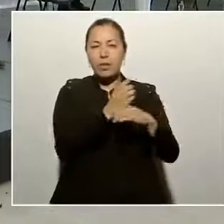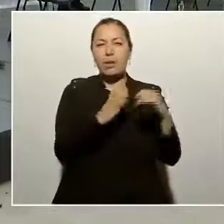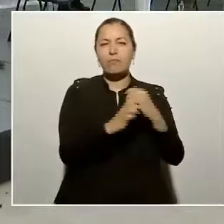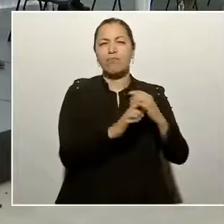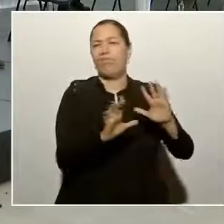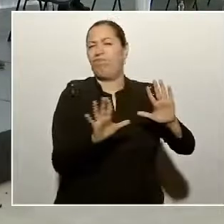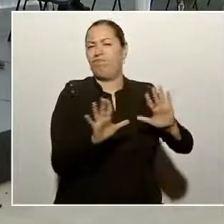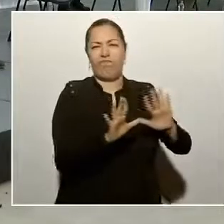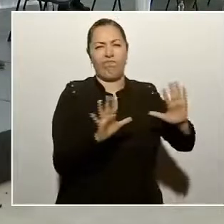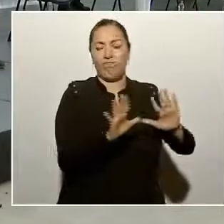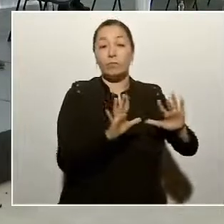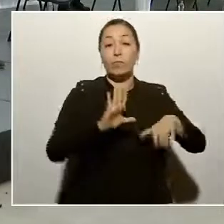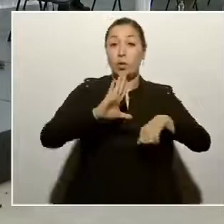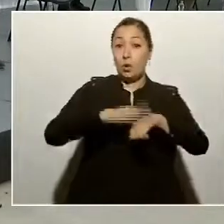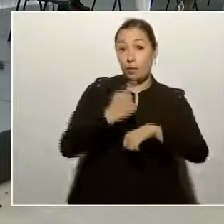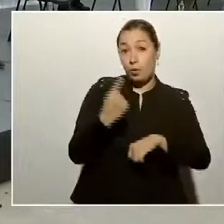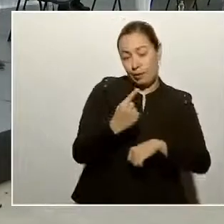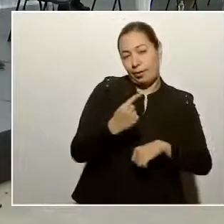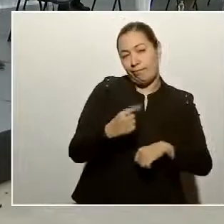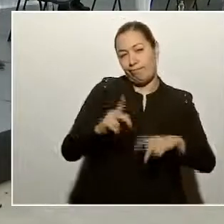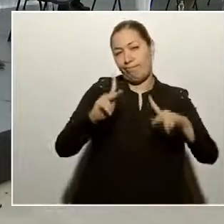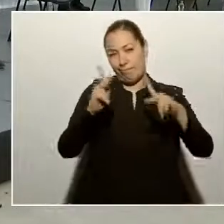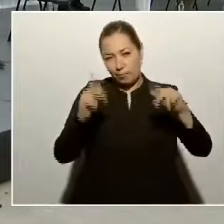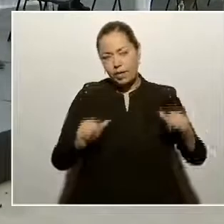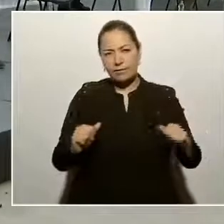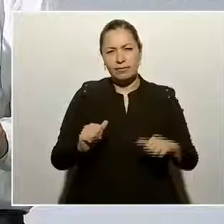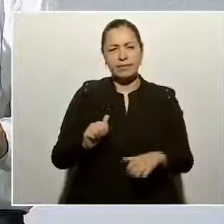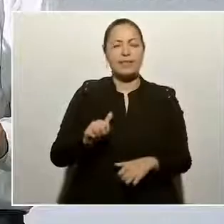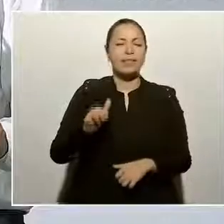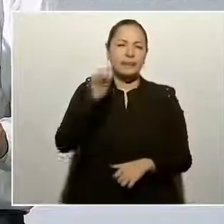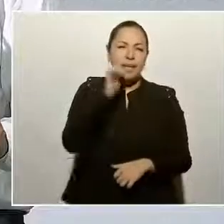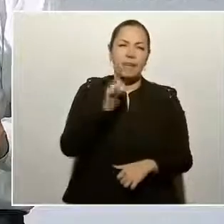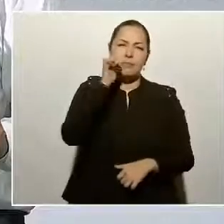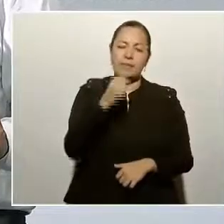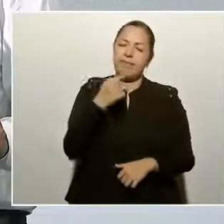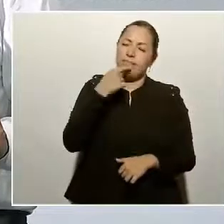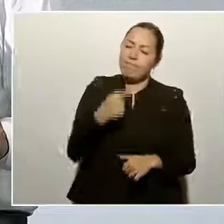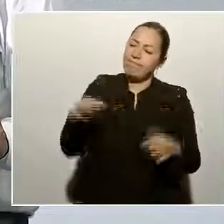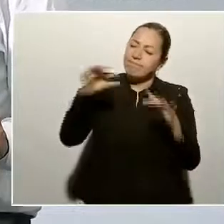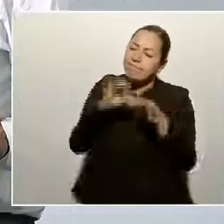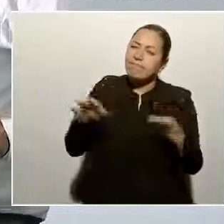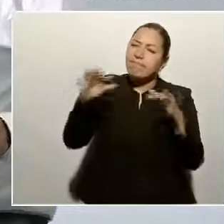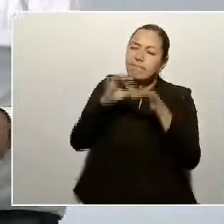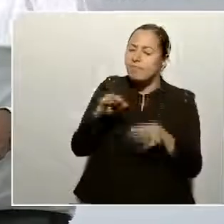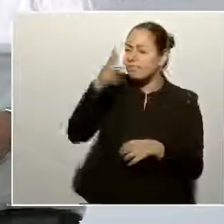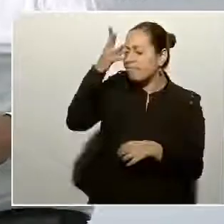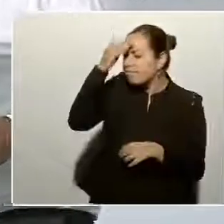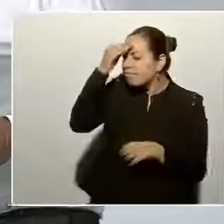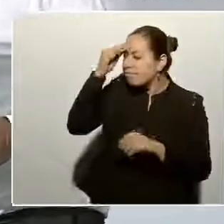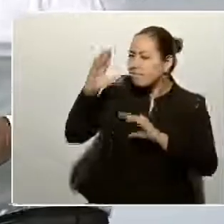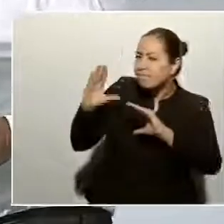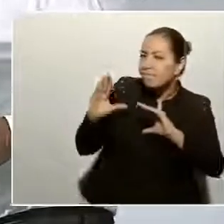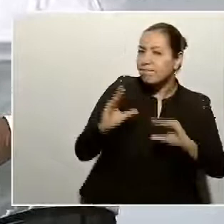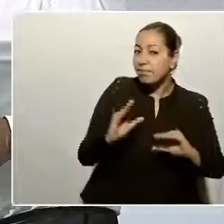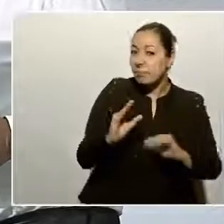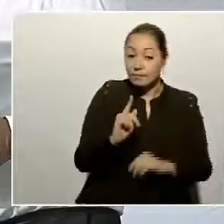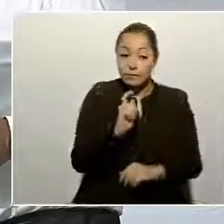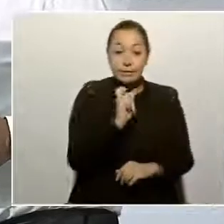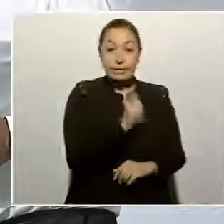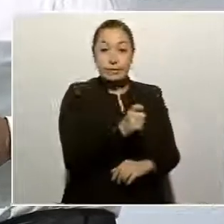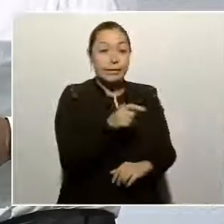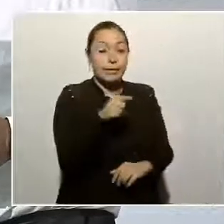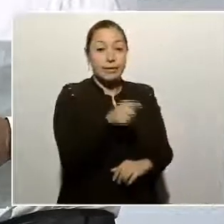porque la paz, y esa es nuestra filosofía, nuestra doctrina, es fruto de la